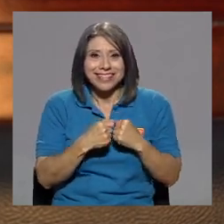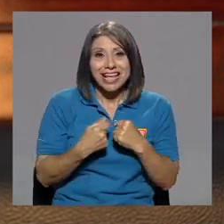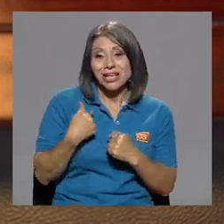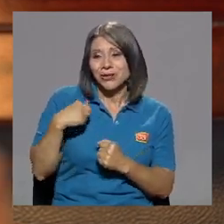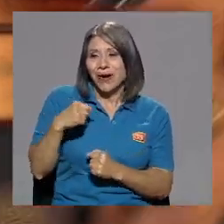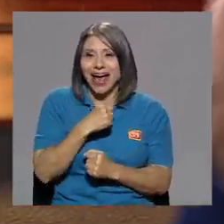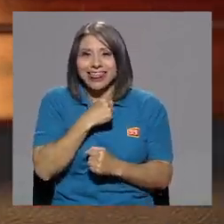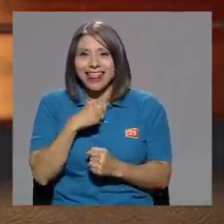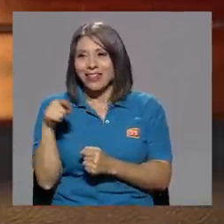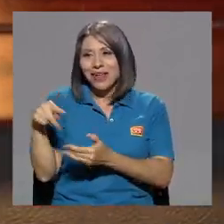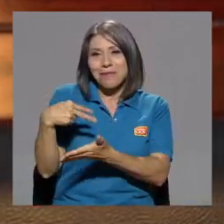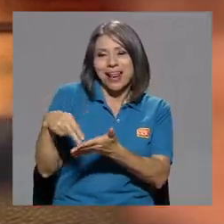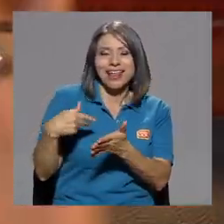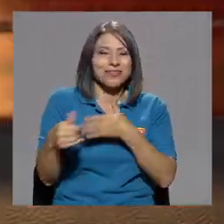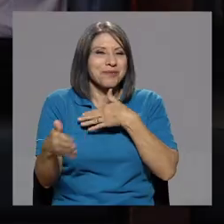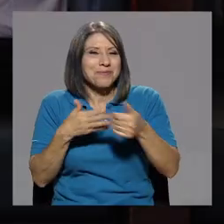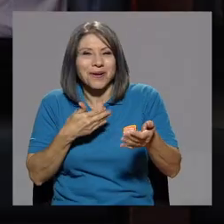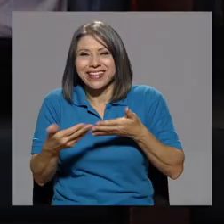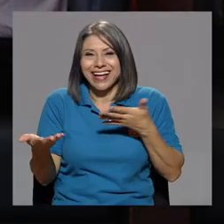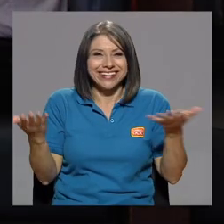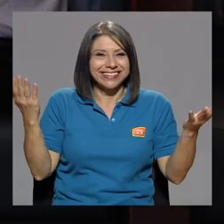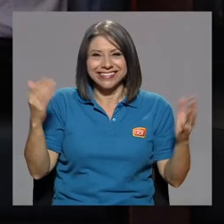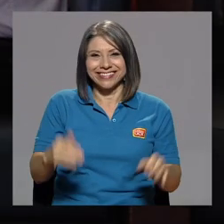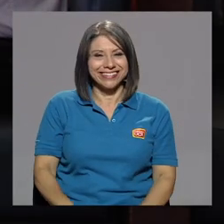yo cantando y el hombre bailando, no importa.